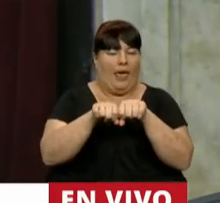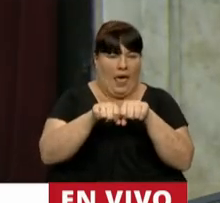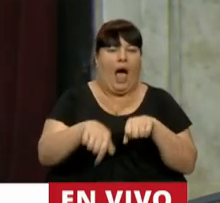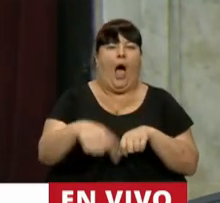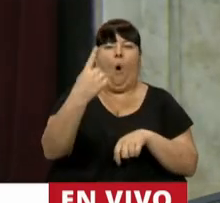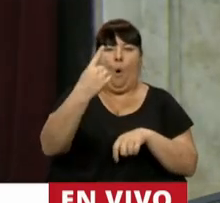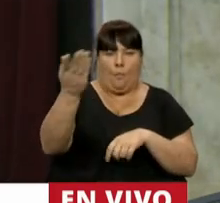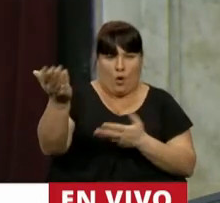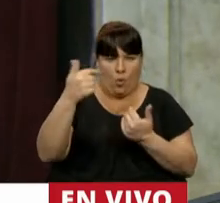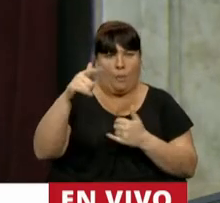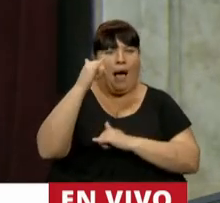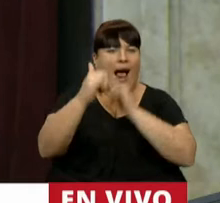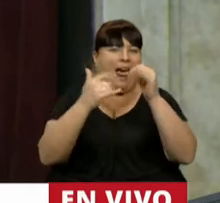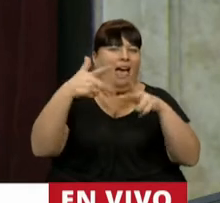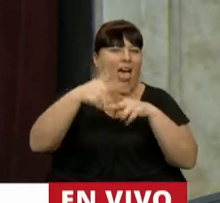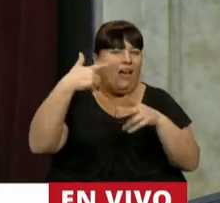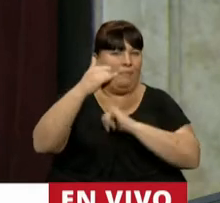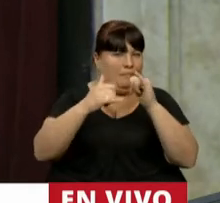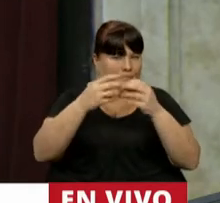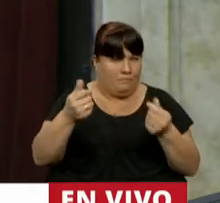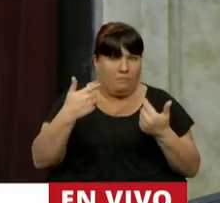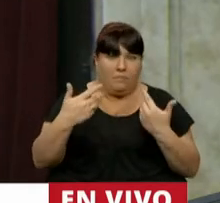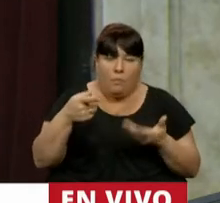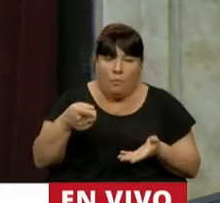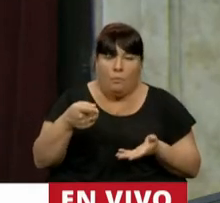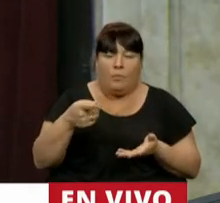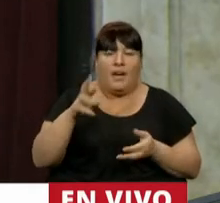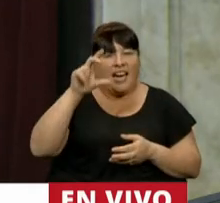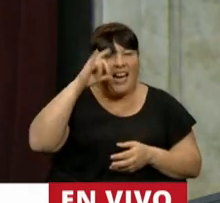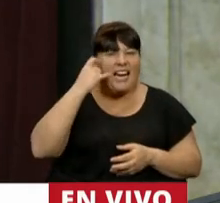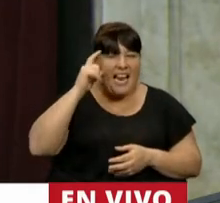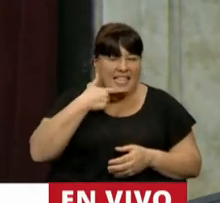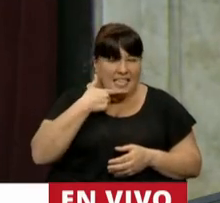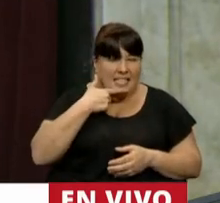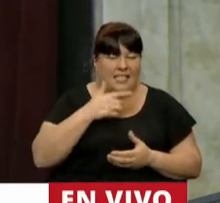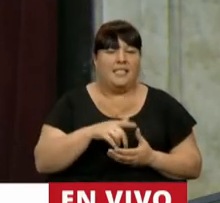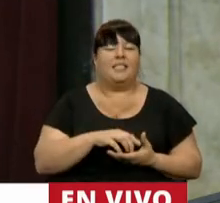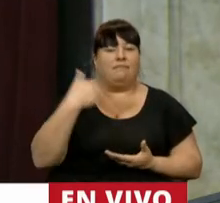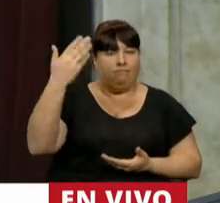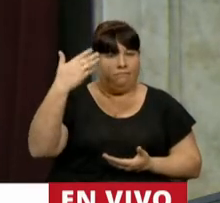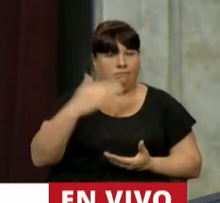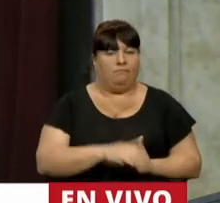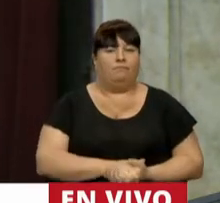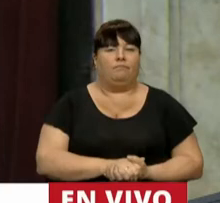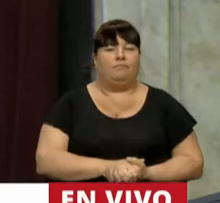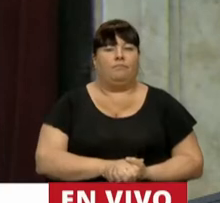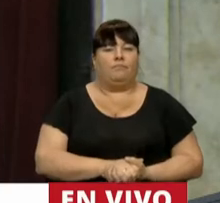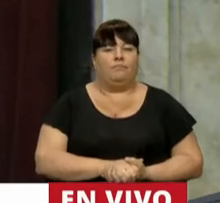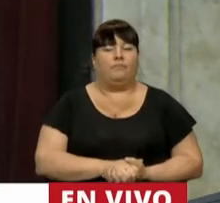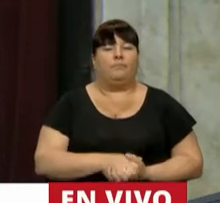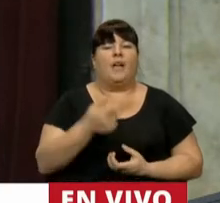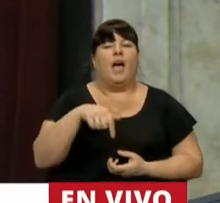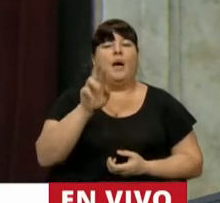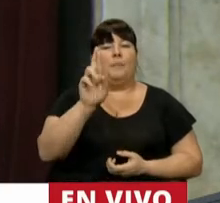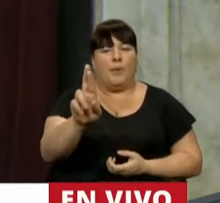un minuto para que pueda cerrar su idea. Si está conectada la diputada Reyes, tiene la palabra. Mientras tanto, la cuestión